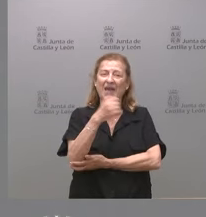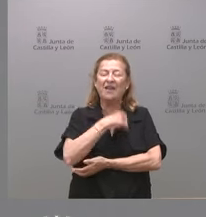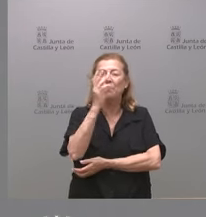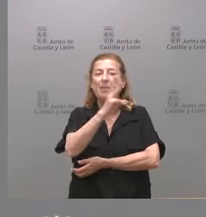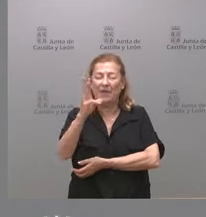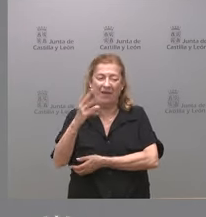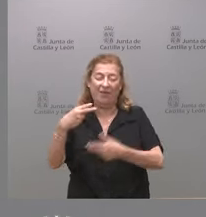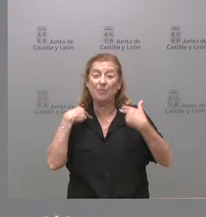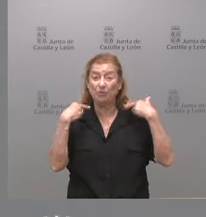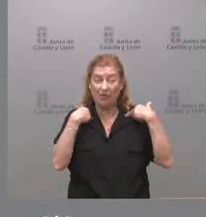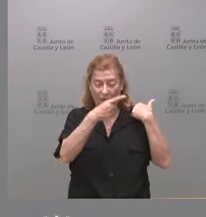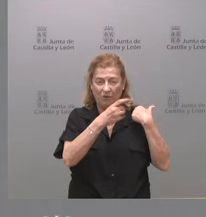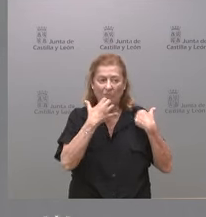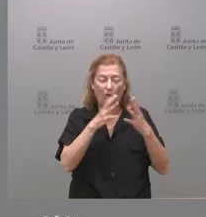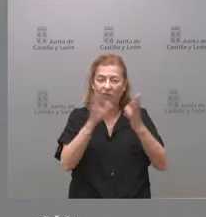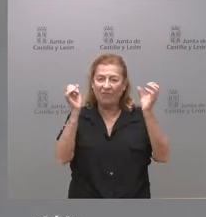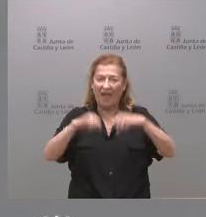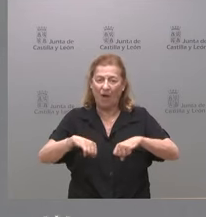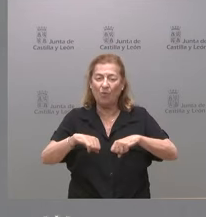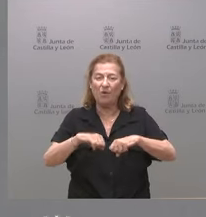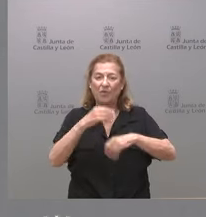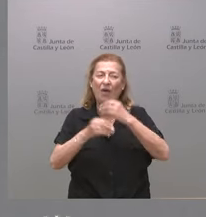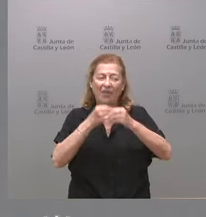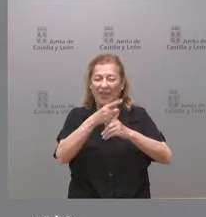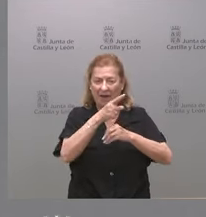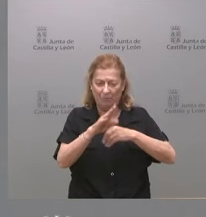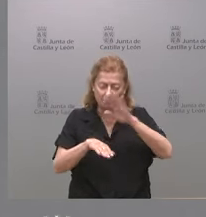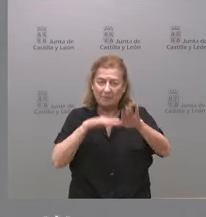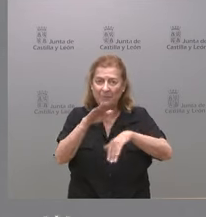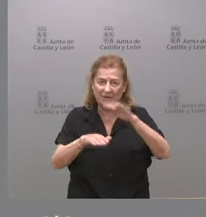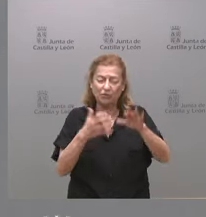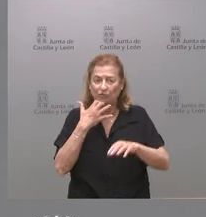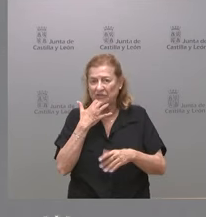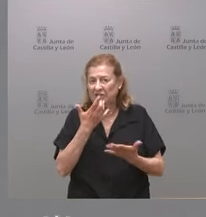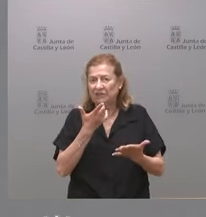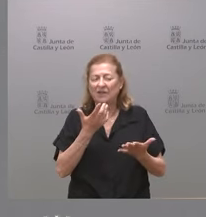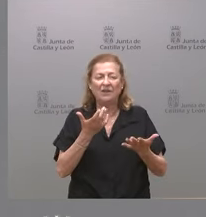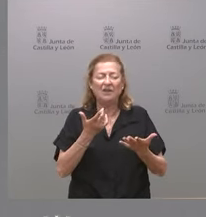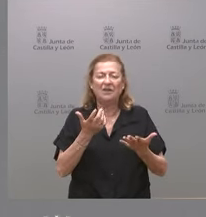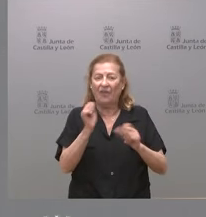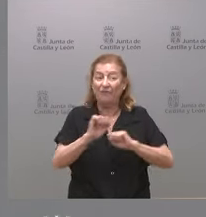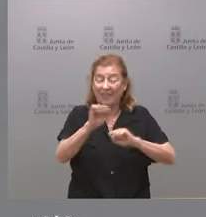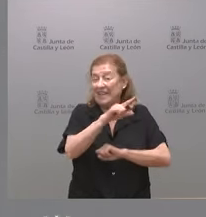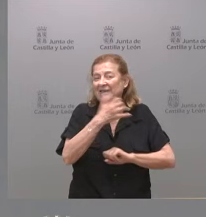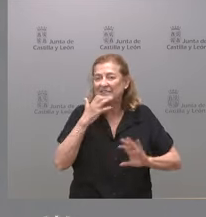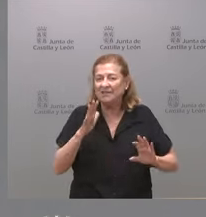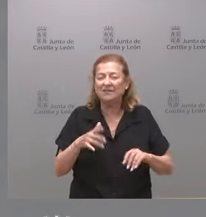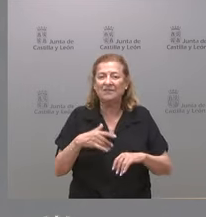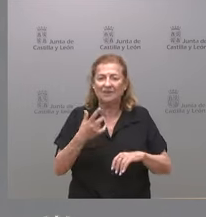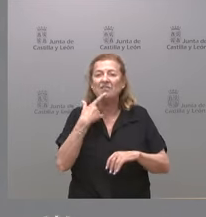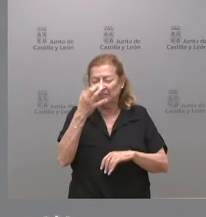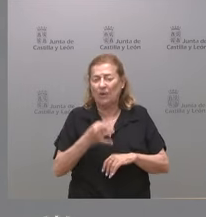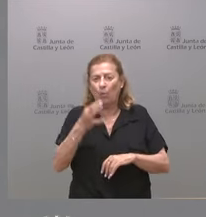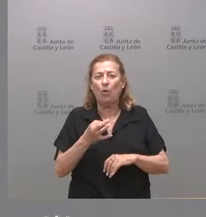la diputación estaría de acuerdo en poner en marcha ese proceso como como si él defendía seguro que votarían a